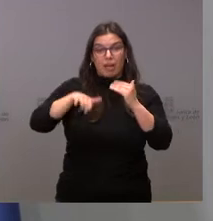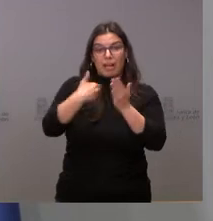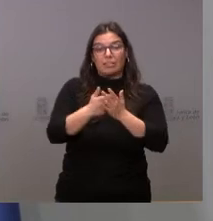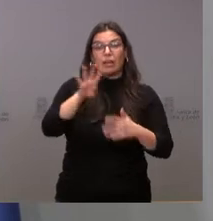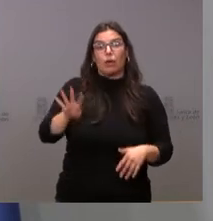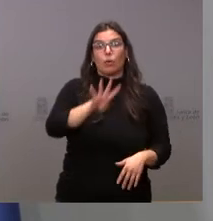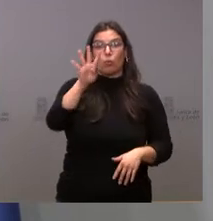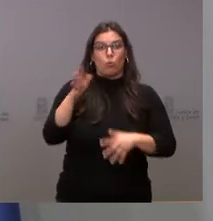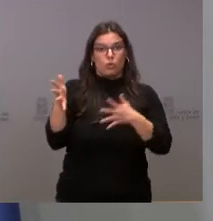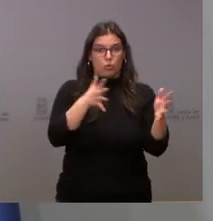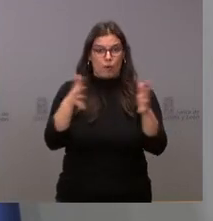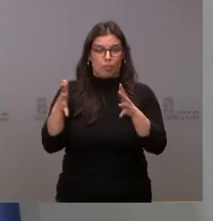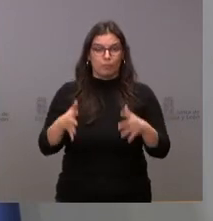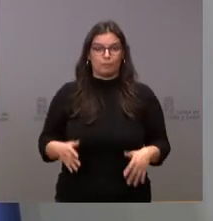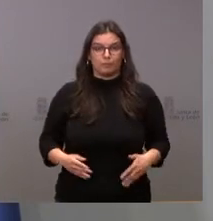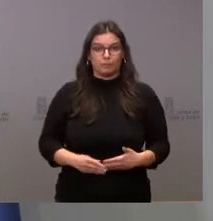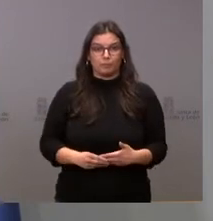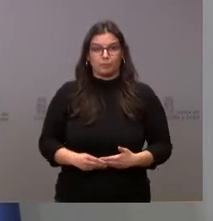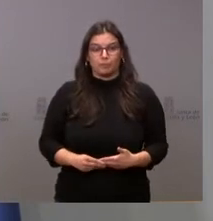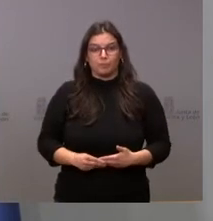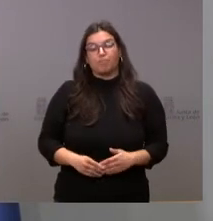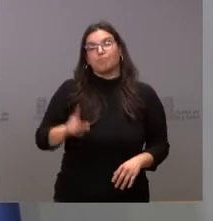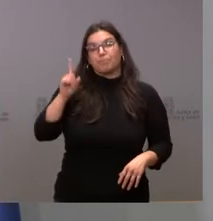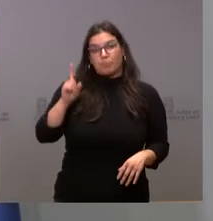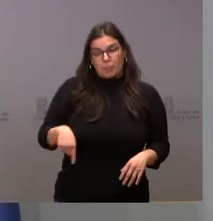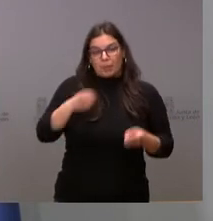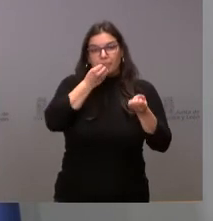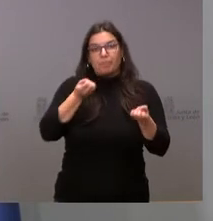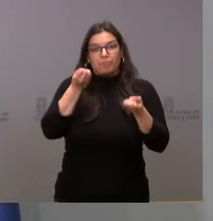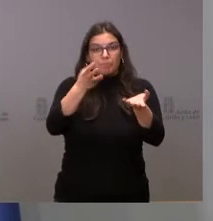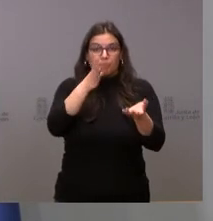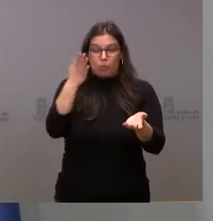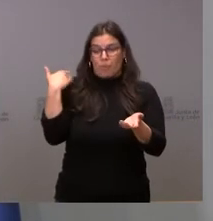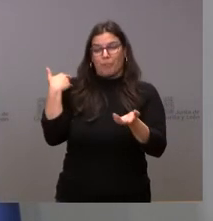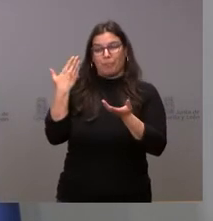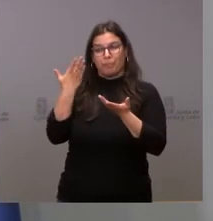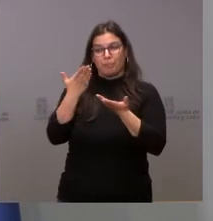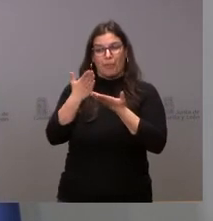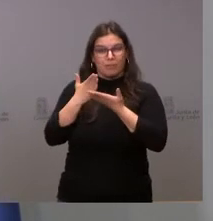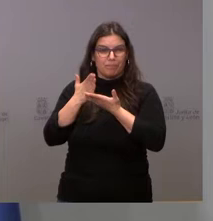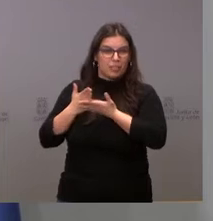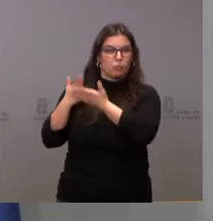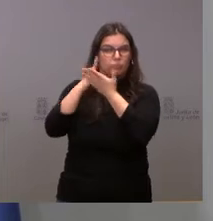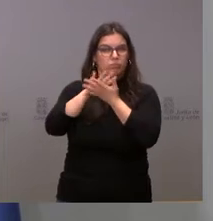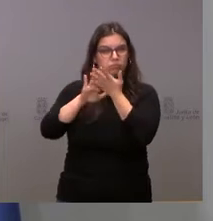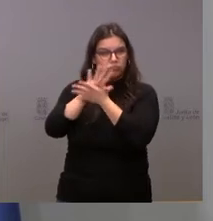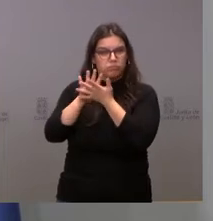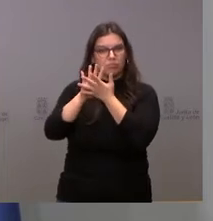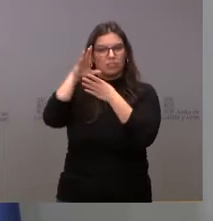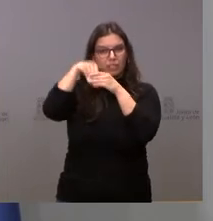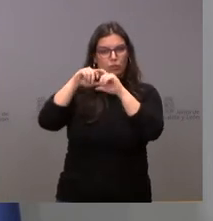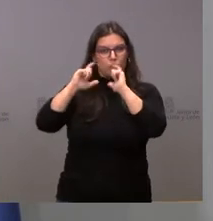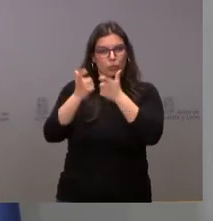4 de marzo. También les informo, porque lo hemos analizado en el Consejo de Gobierno,